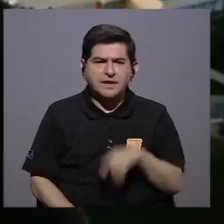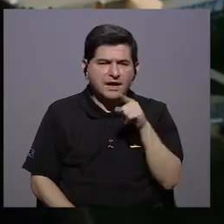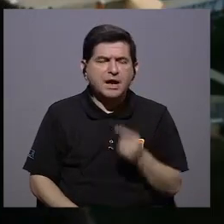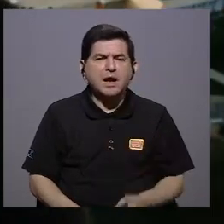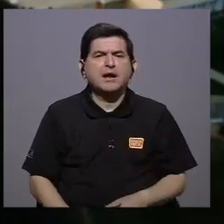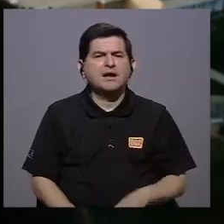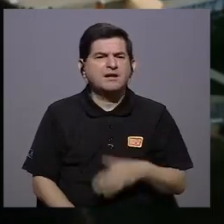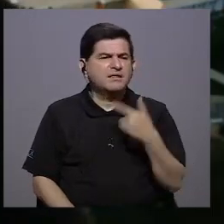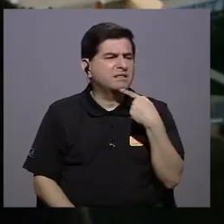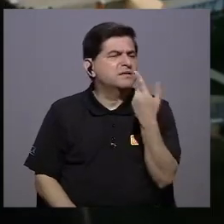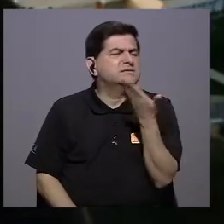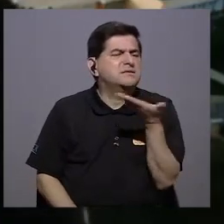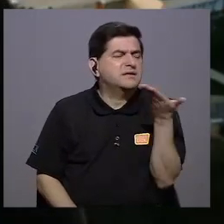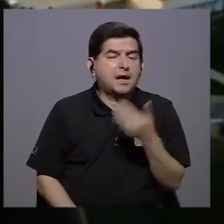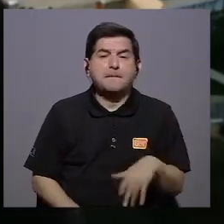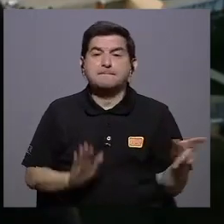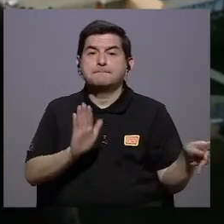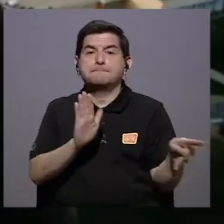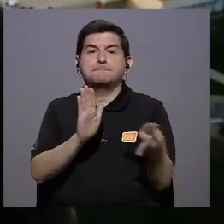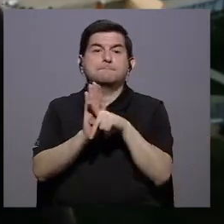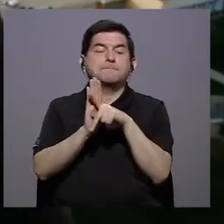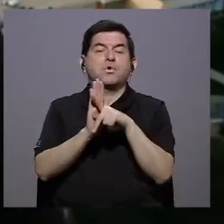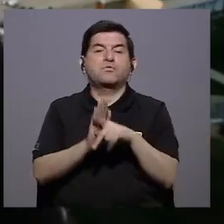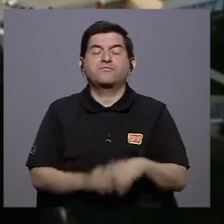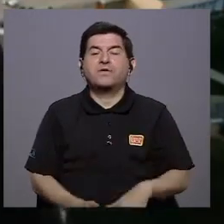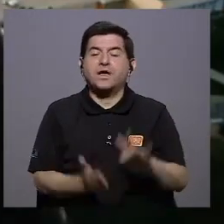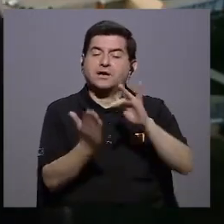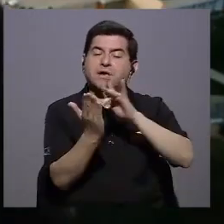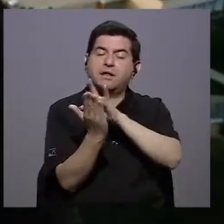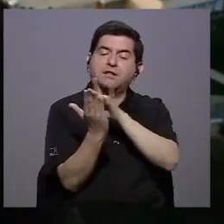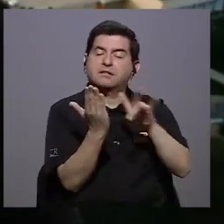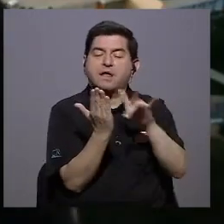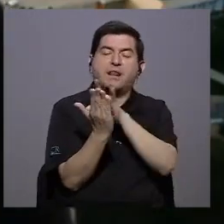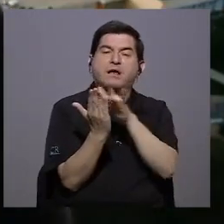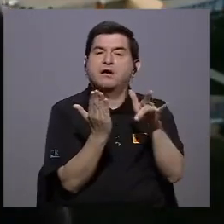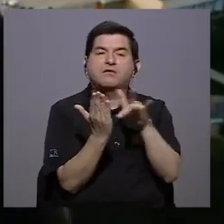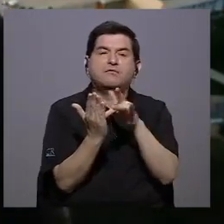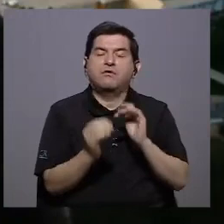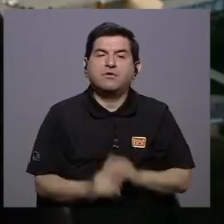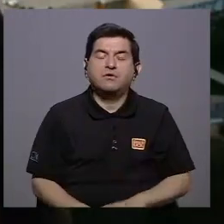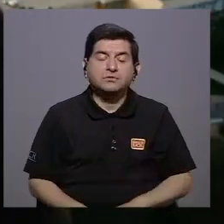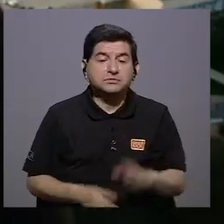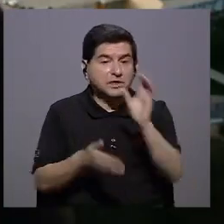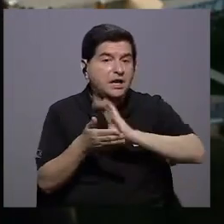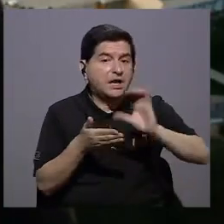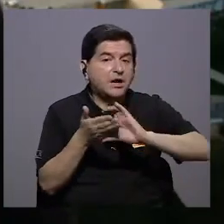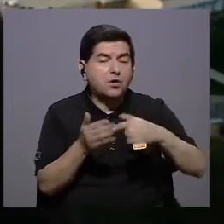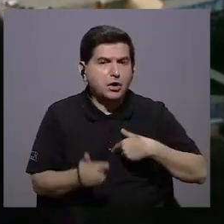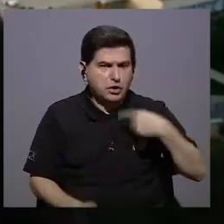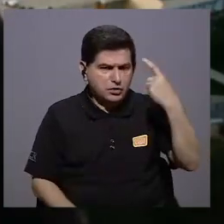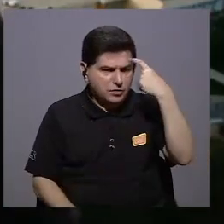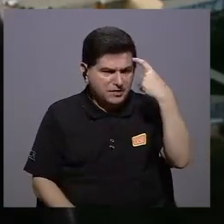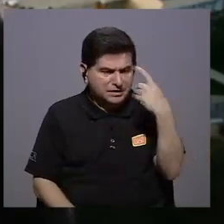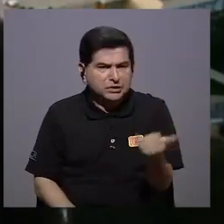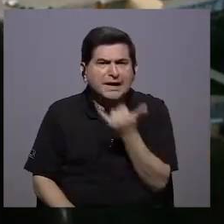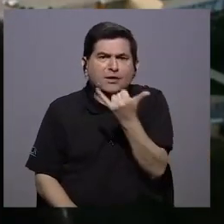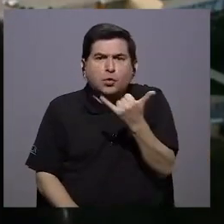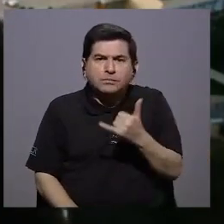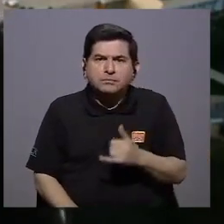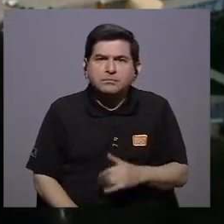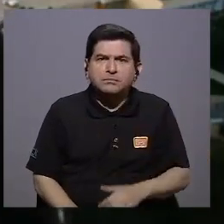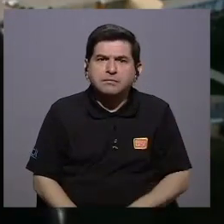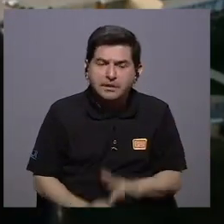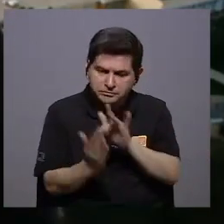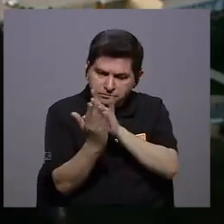vienen a plantear que hay que prohibir los teléfonos móviles en los colegios yo pienso que es un enorme error